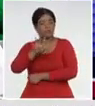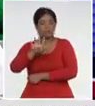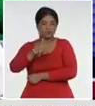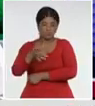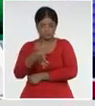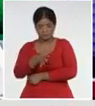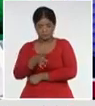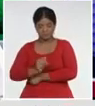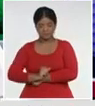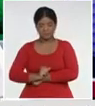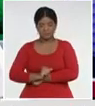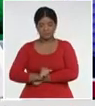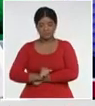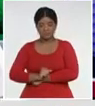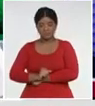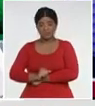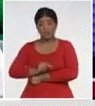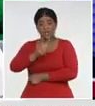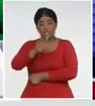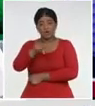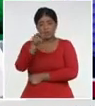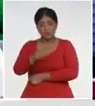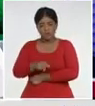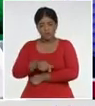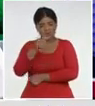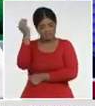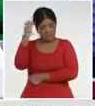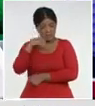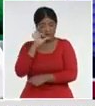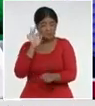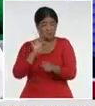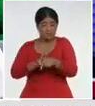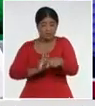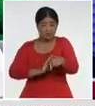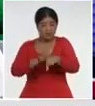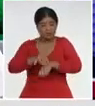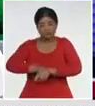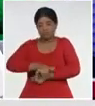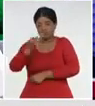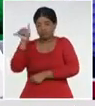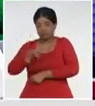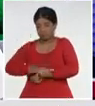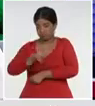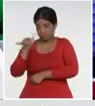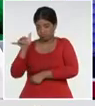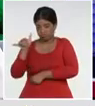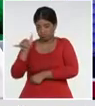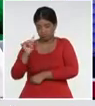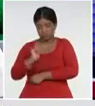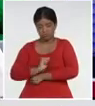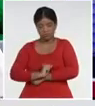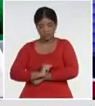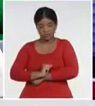dos personas, se evacuaron, y 54, que retornaron, a sus países,